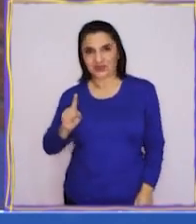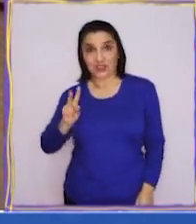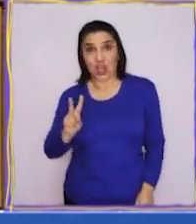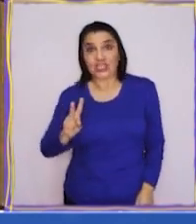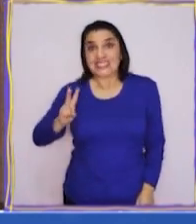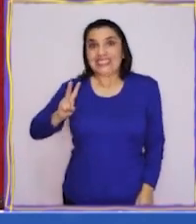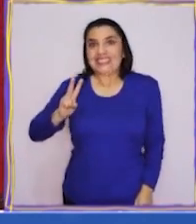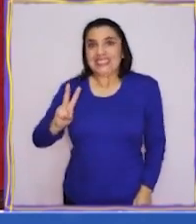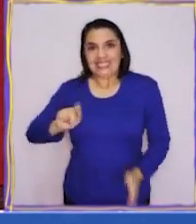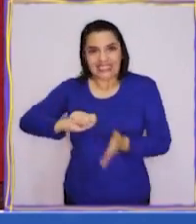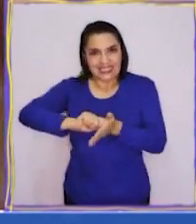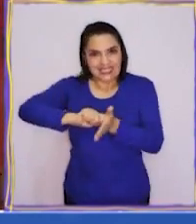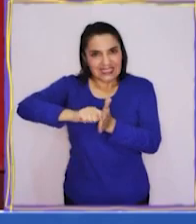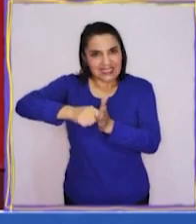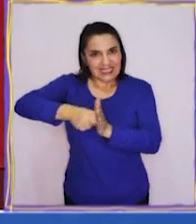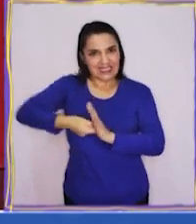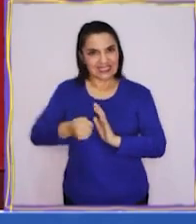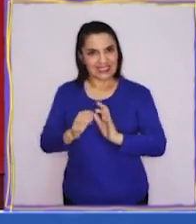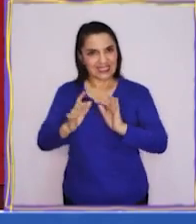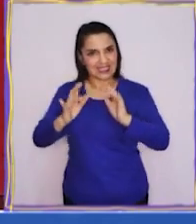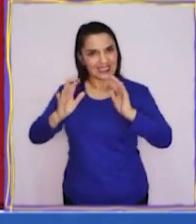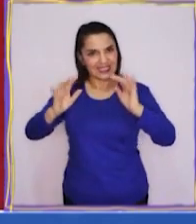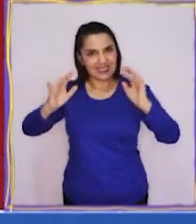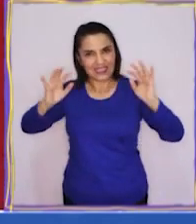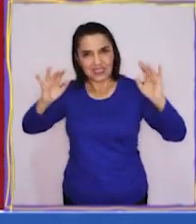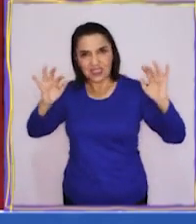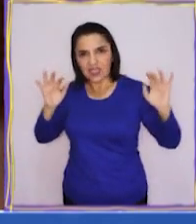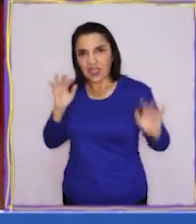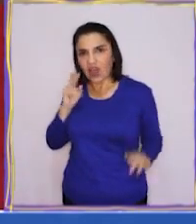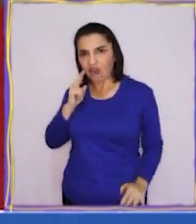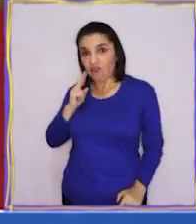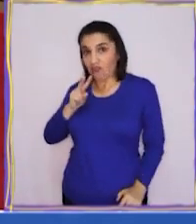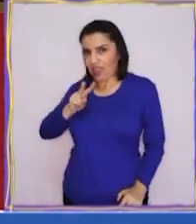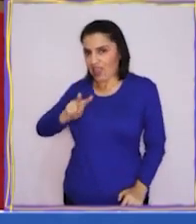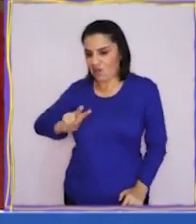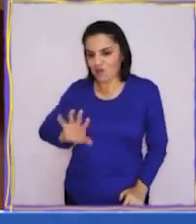Uno, dos y... Veamos.